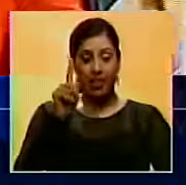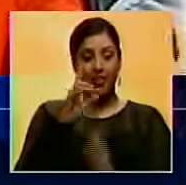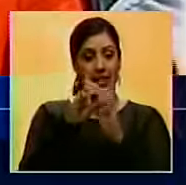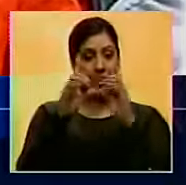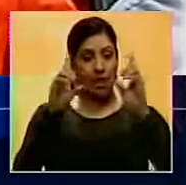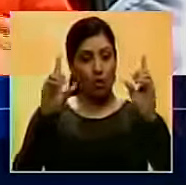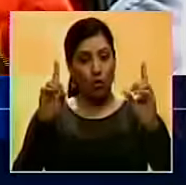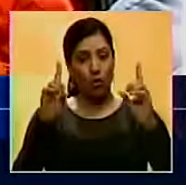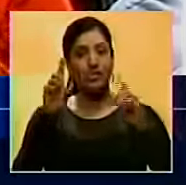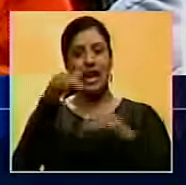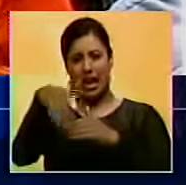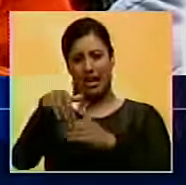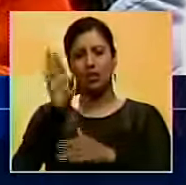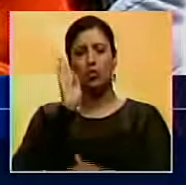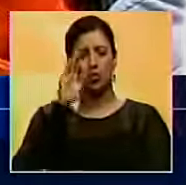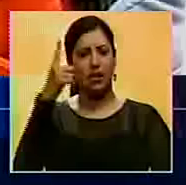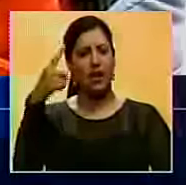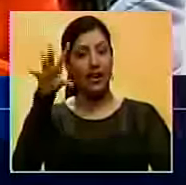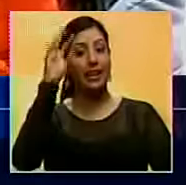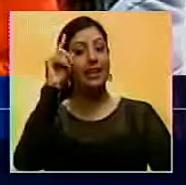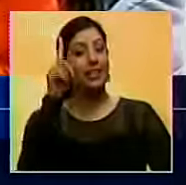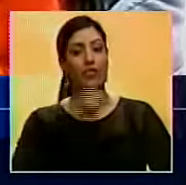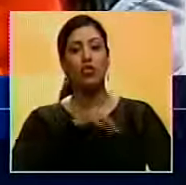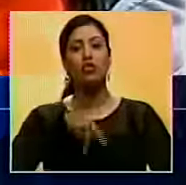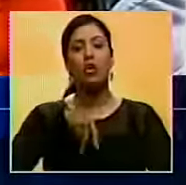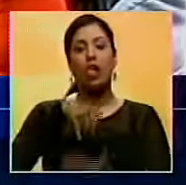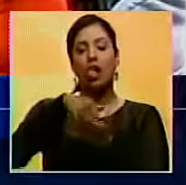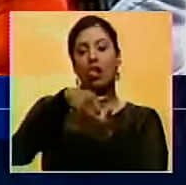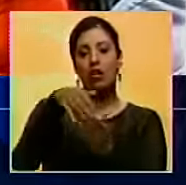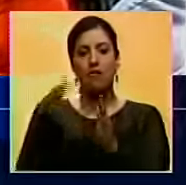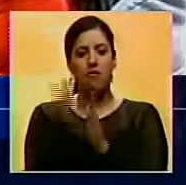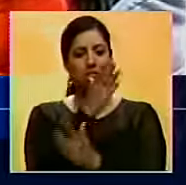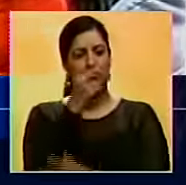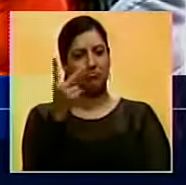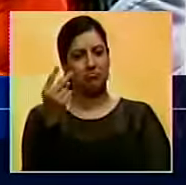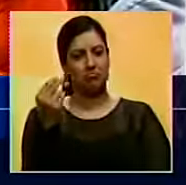-democrática, esa que anda por allí, entienda que no nos vamos a dejar tumbar.